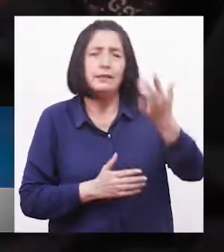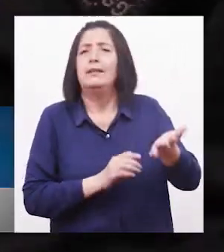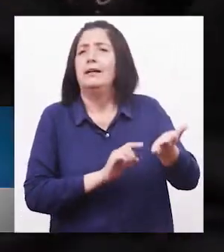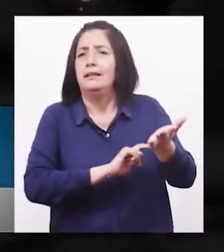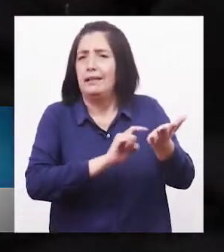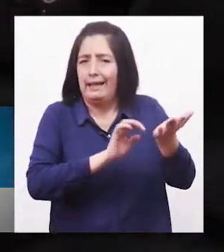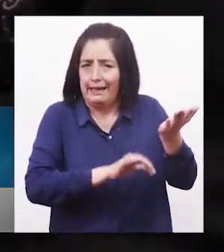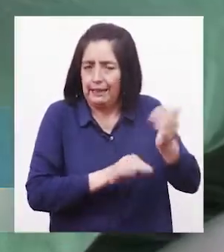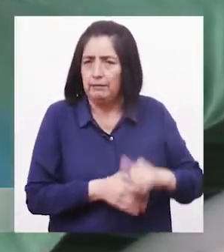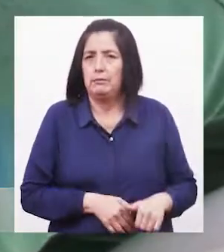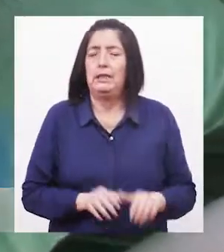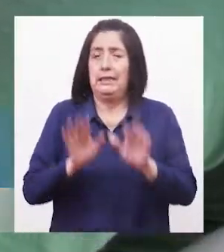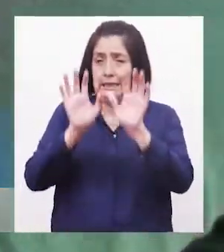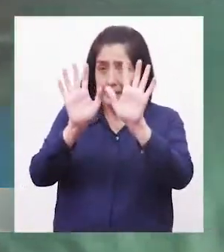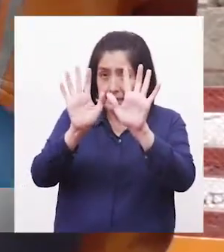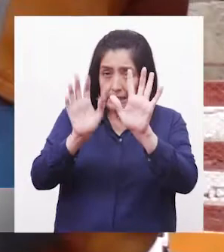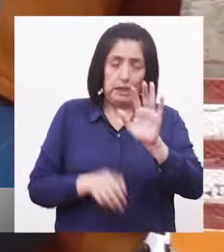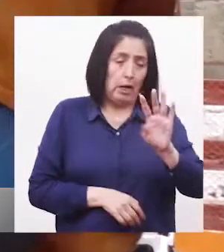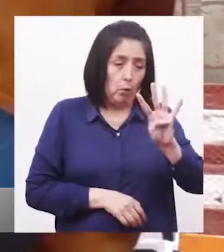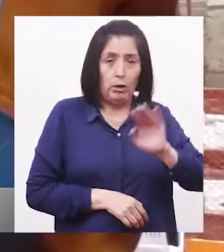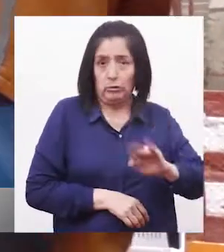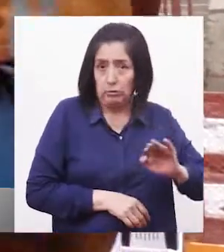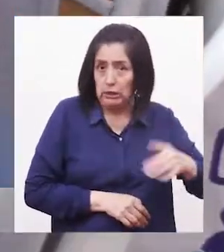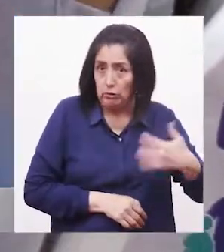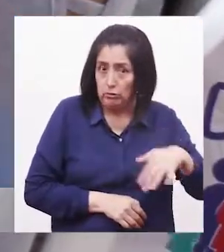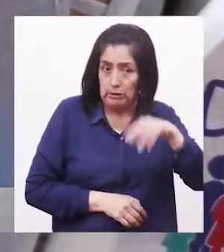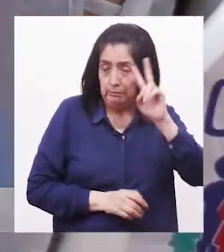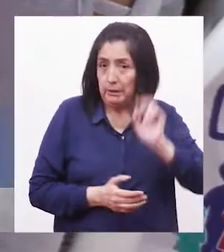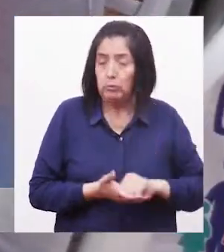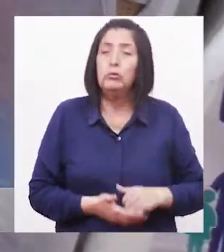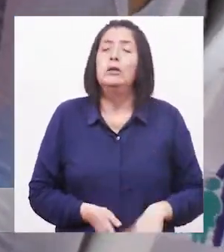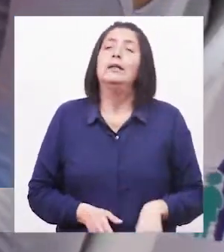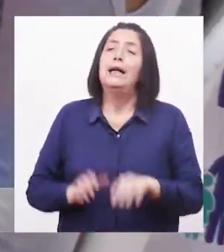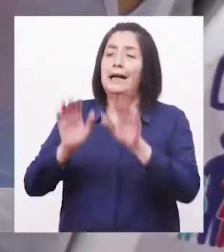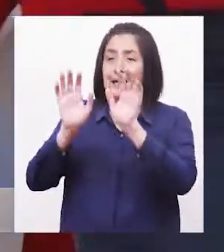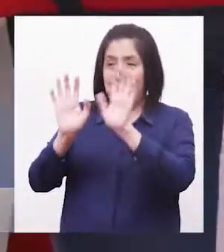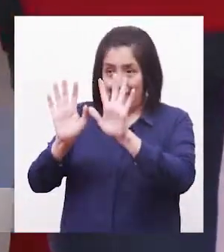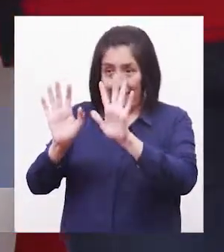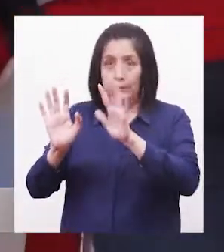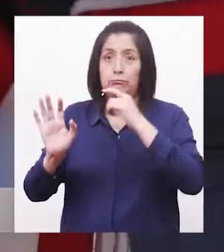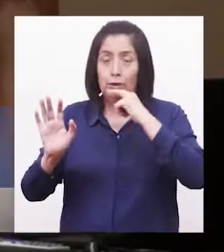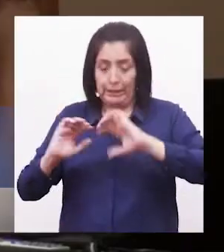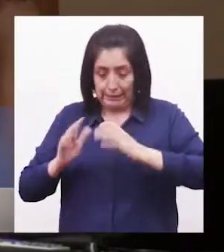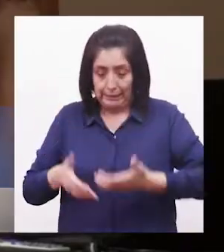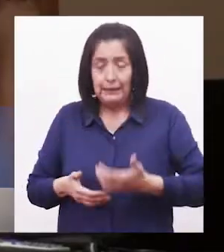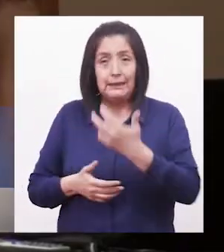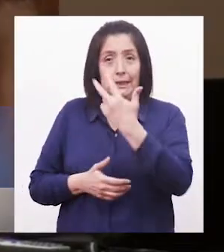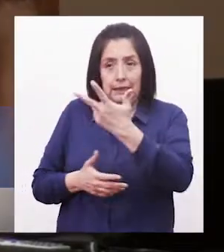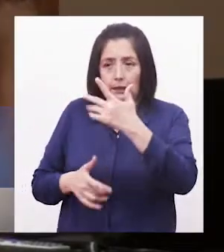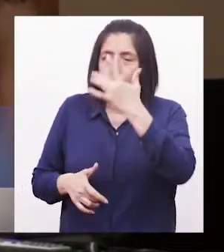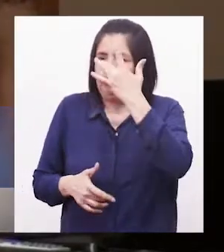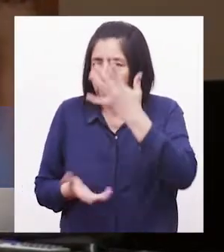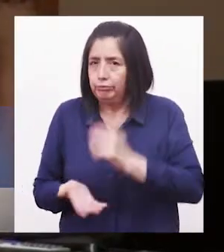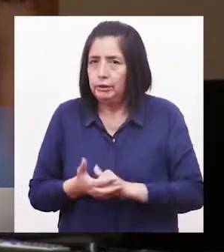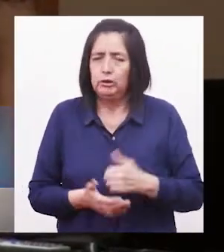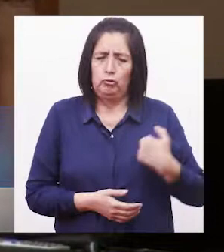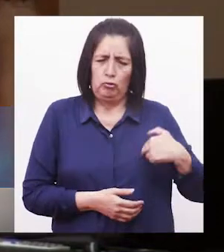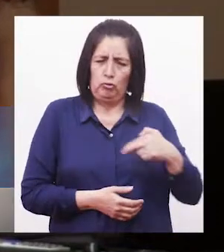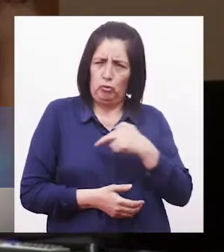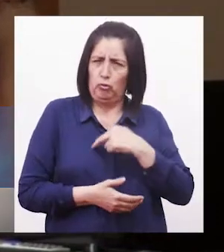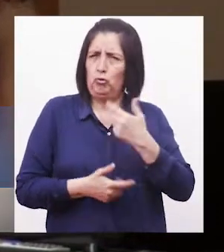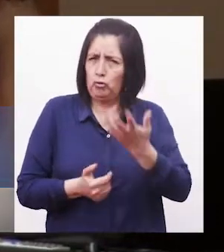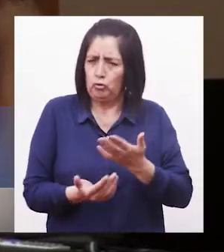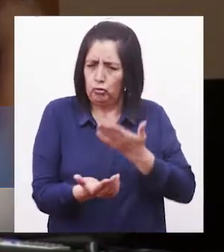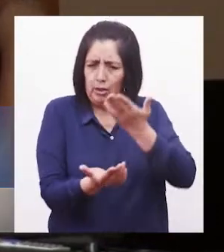que afecta a 4 de cada 10 niños en nuestro país y a 3 de cada 10 gestantes. Estamos apostando a una